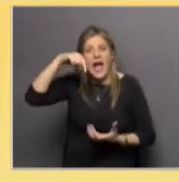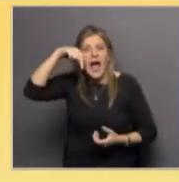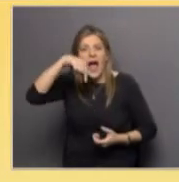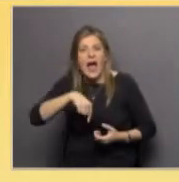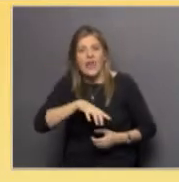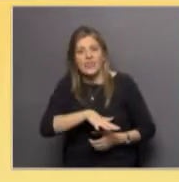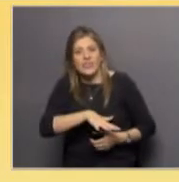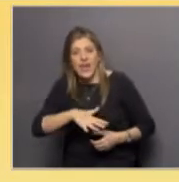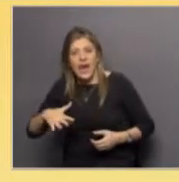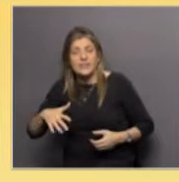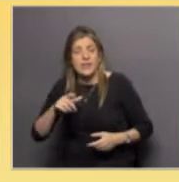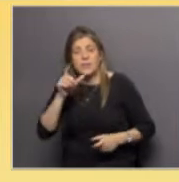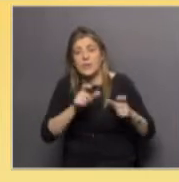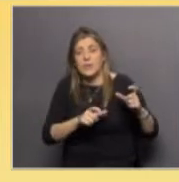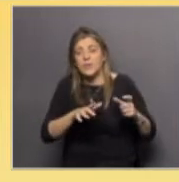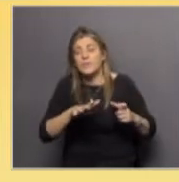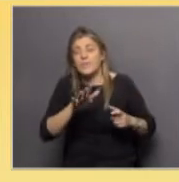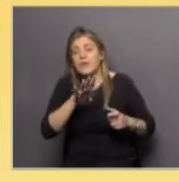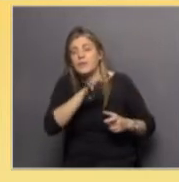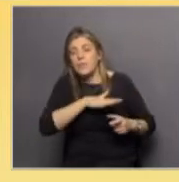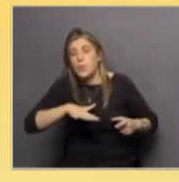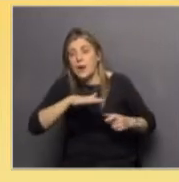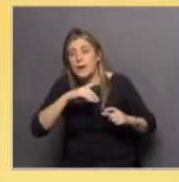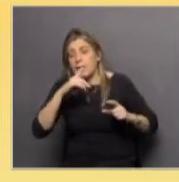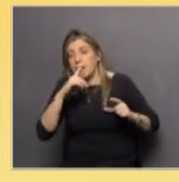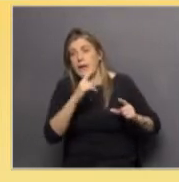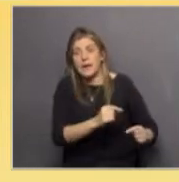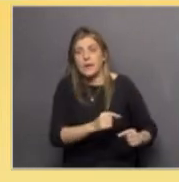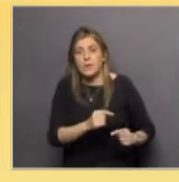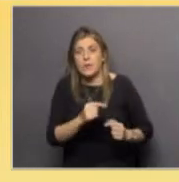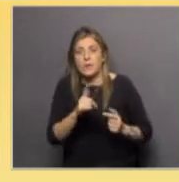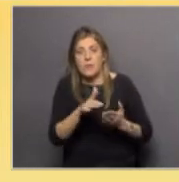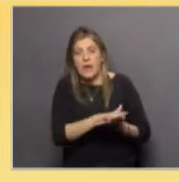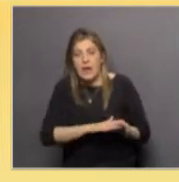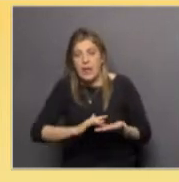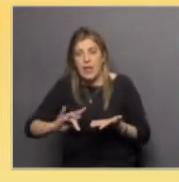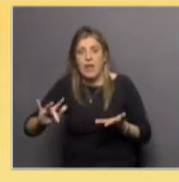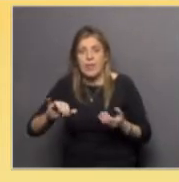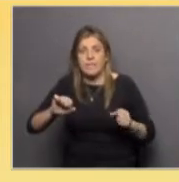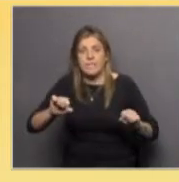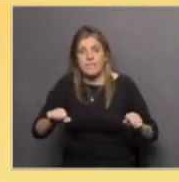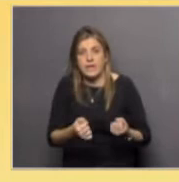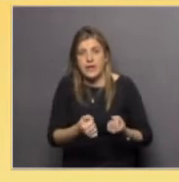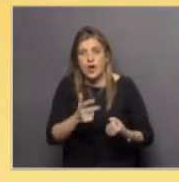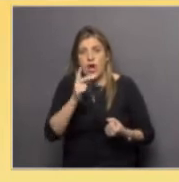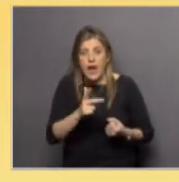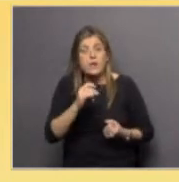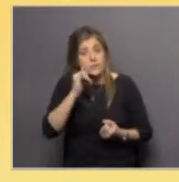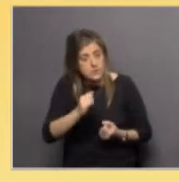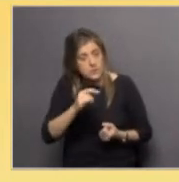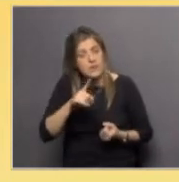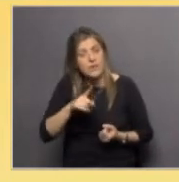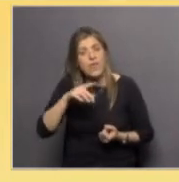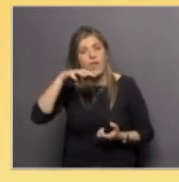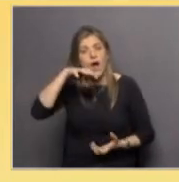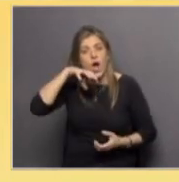lugar remoto, aislado, congelado, literalmente, y aunque en realidad es un continente